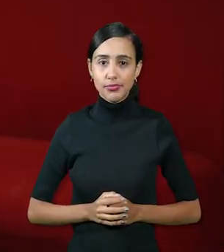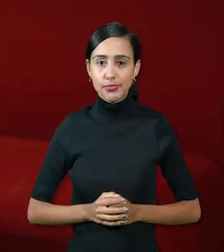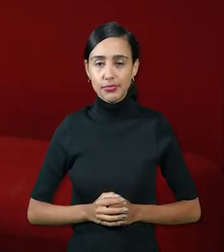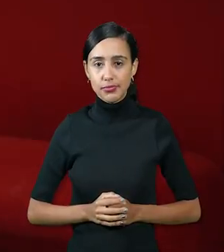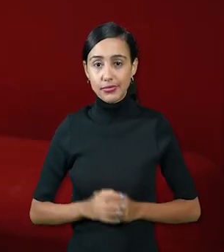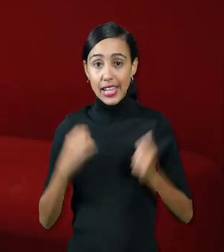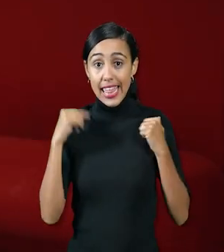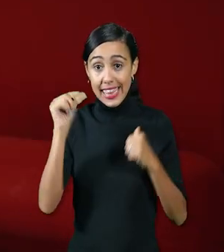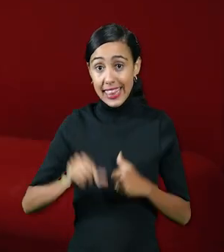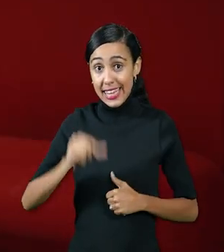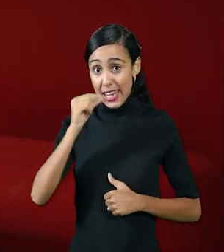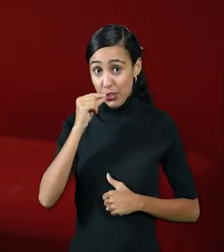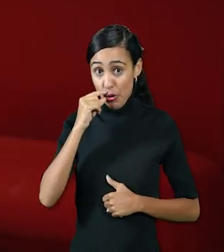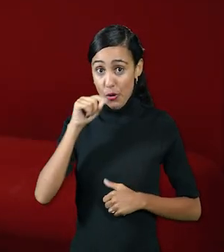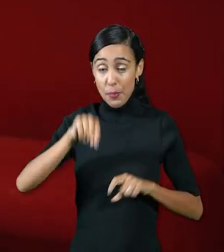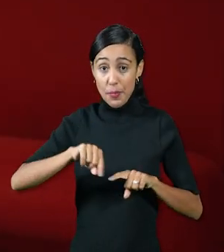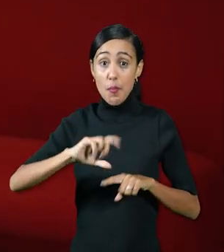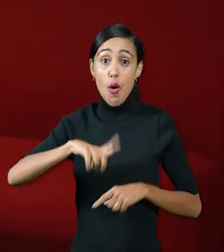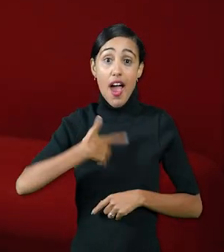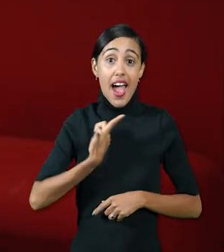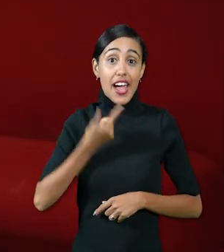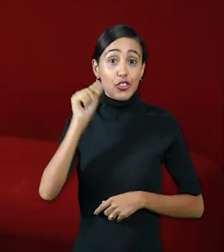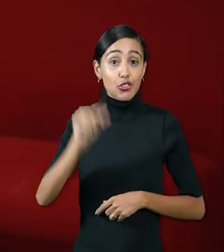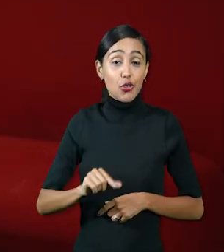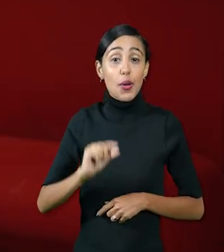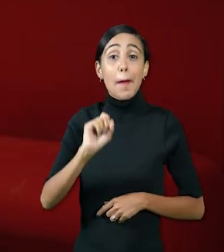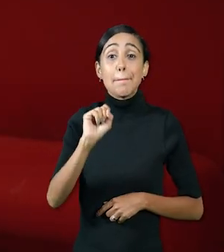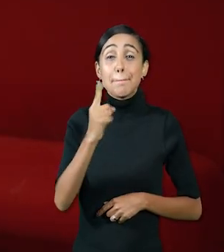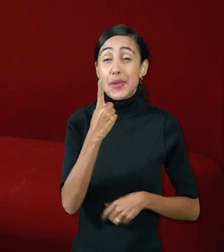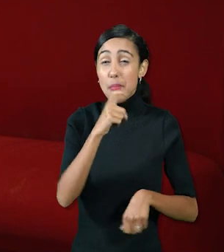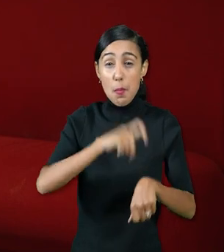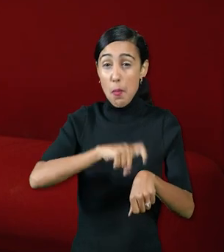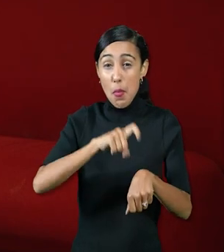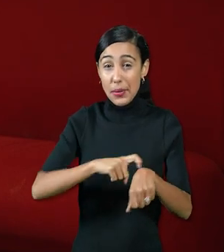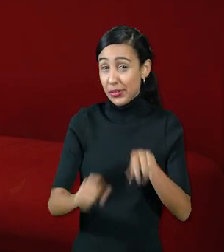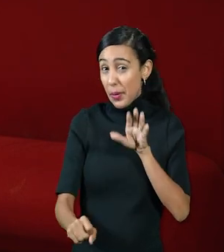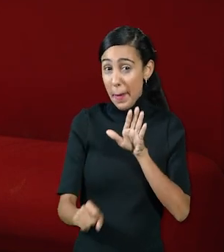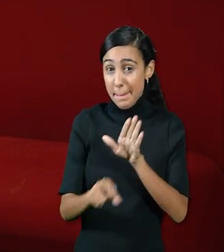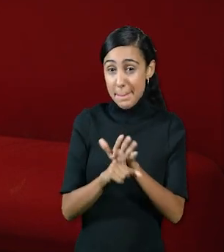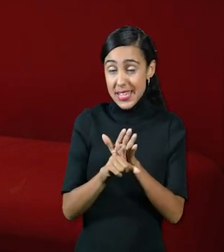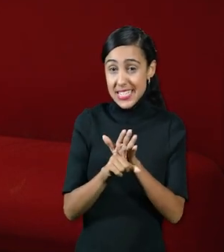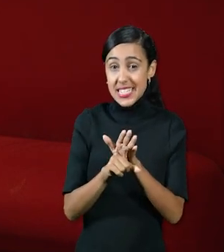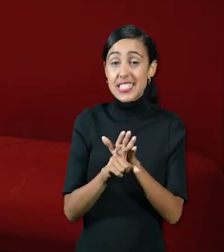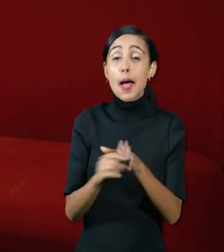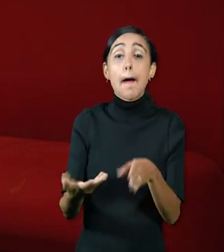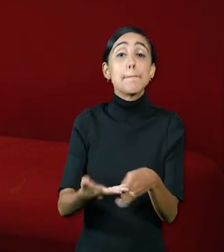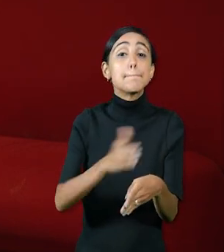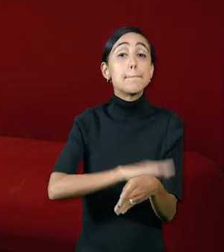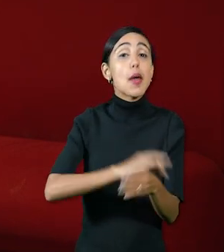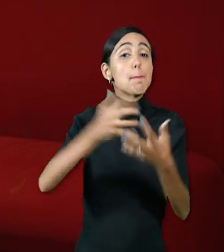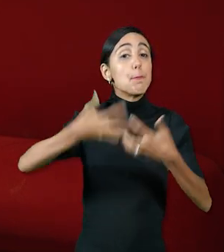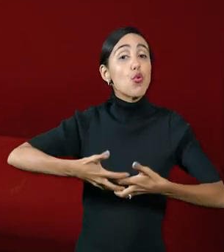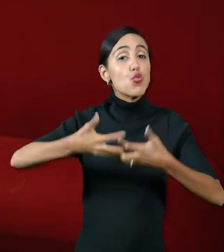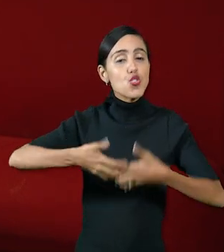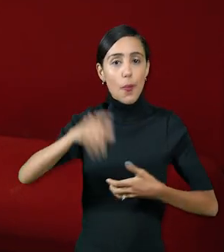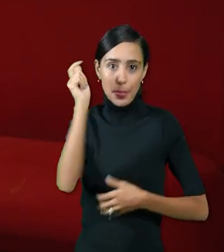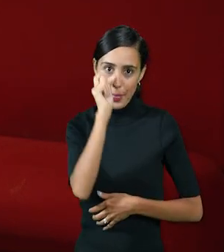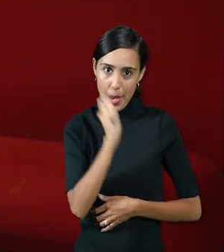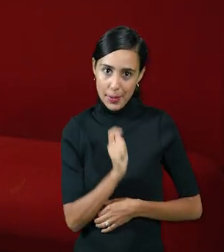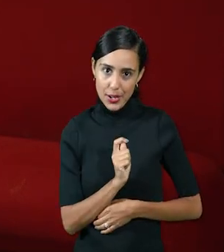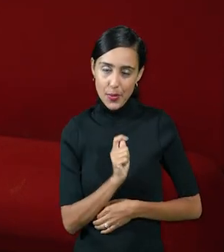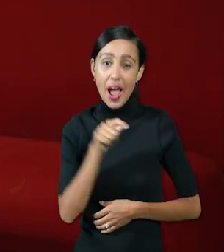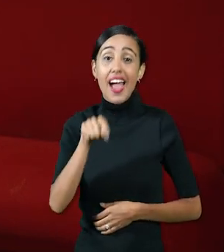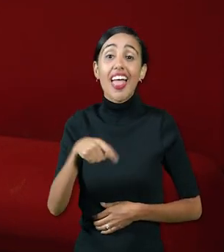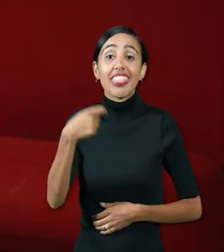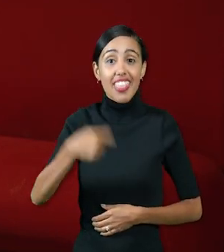El director de actores tiene que estar desde el primer momento que comienza la preproducción de la película o sea,